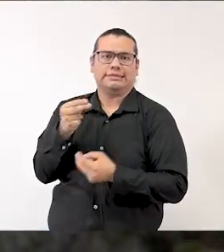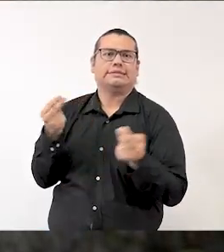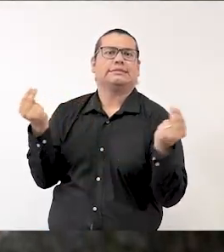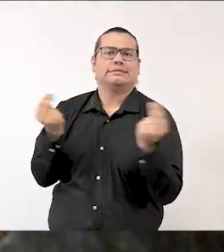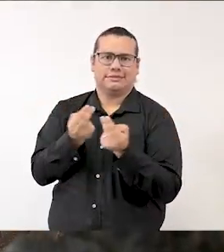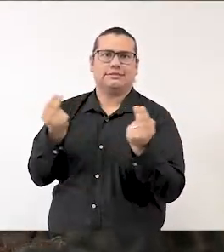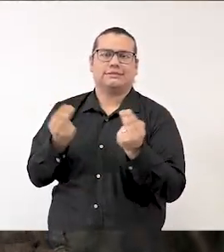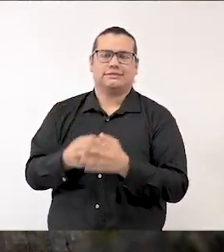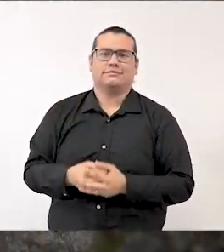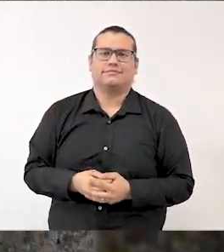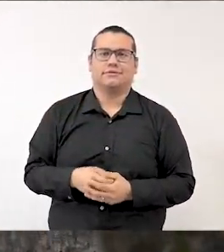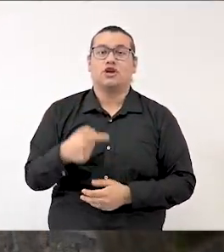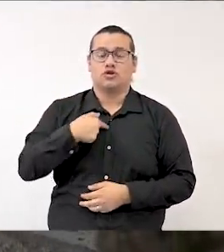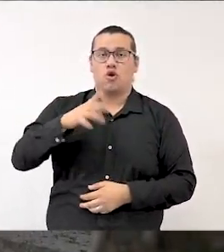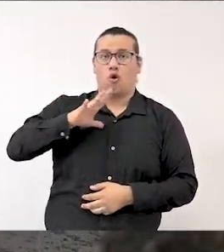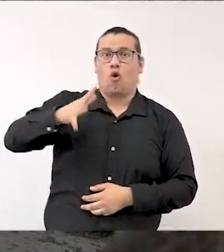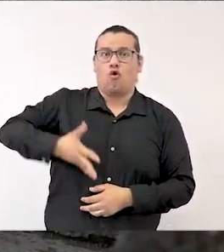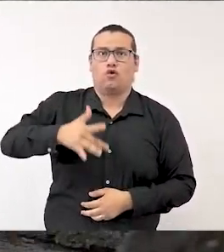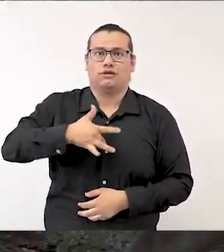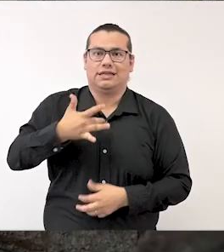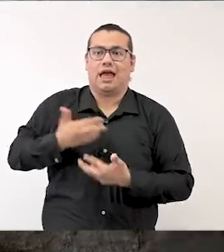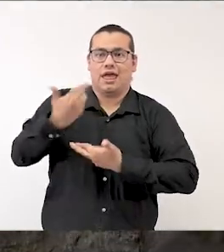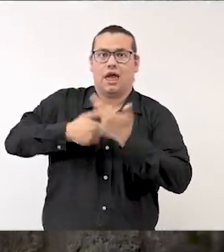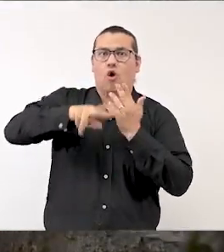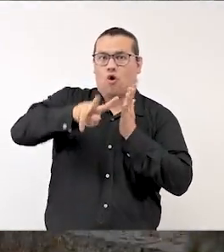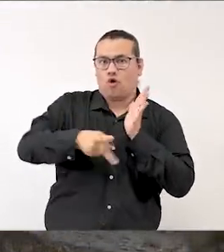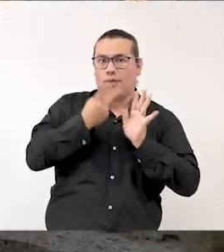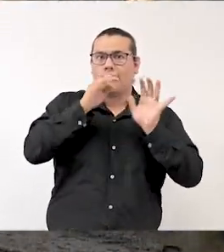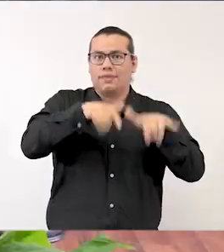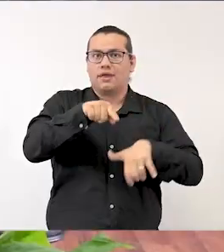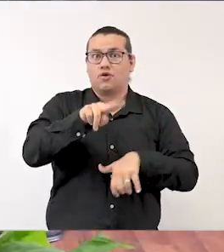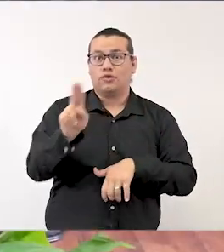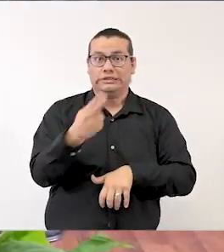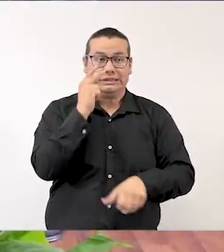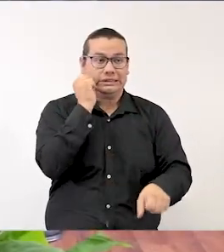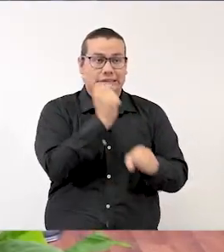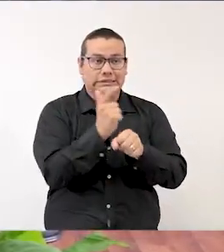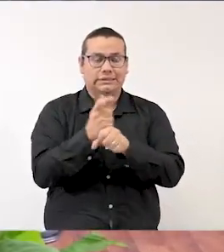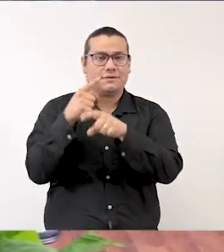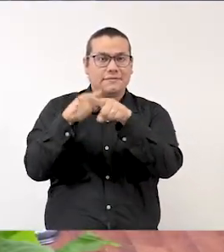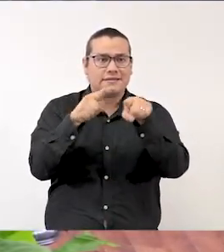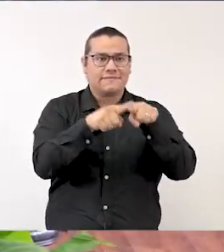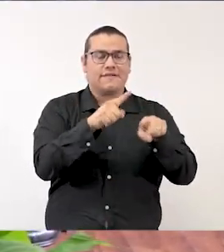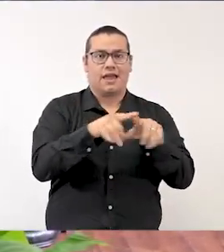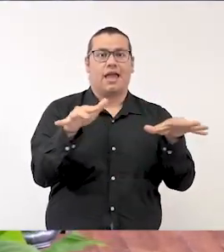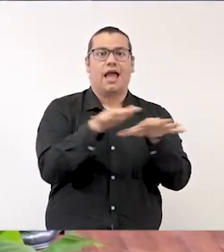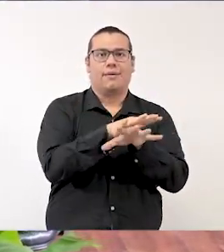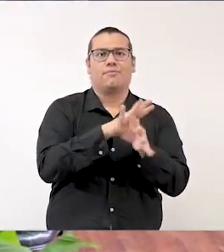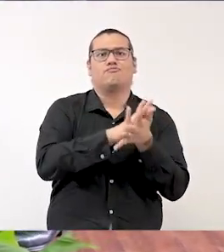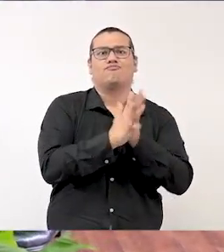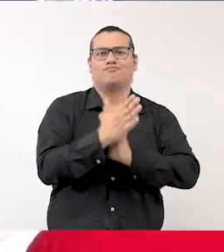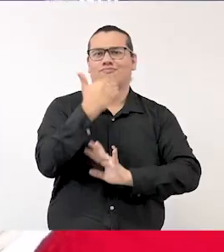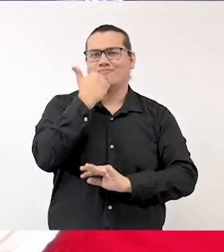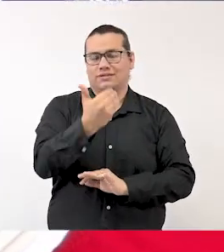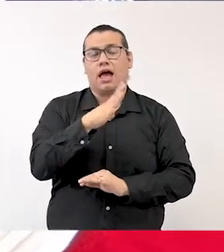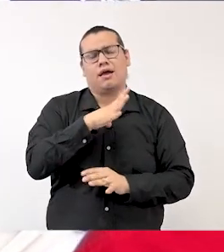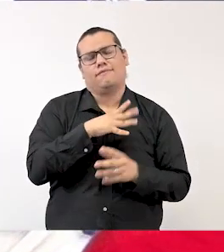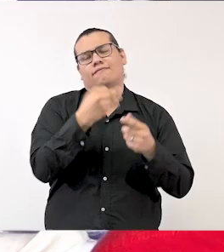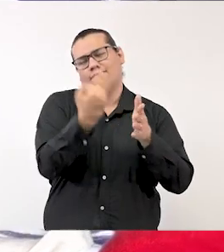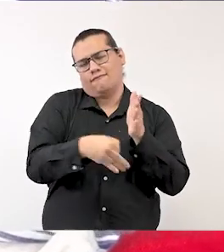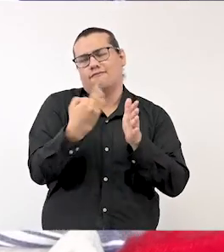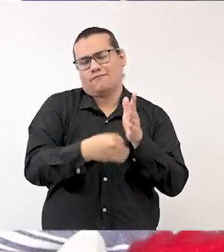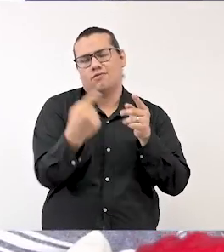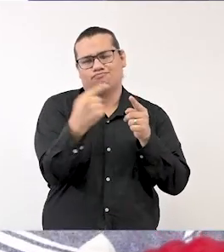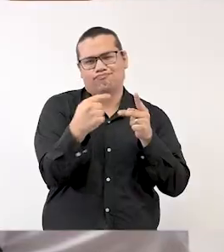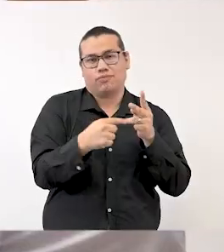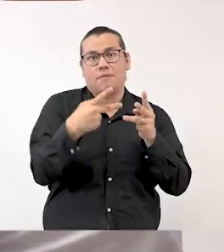Estoy orgullosa de regresar a mi universidad y encontrar tantos cambios para bien. Sé que todavía queda mucho por hacer, pero para eso está la